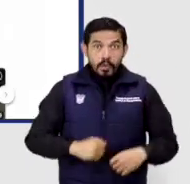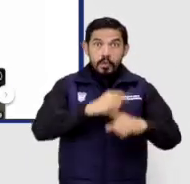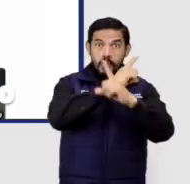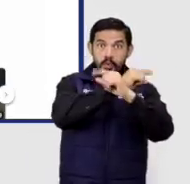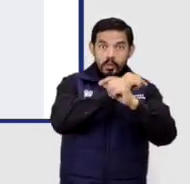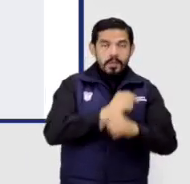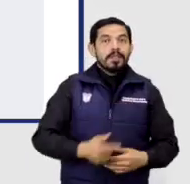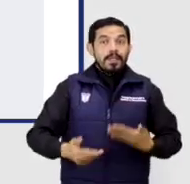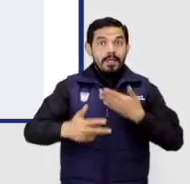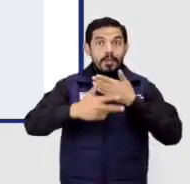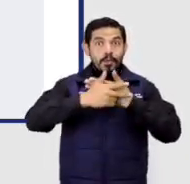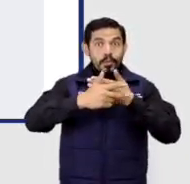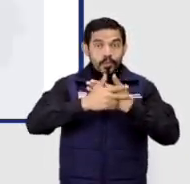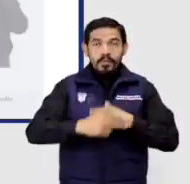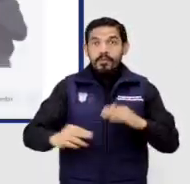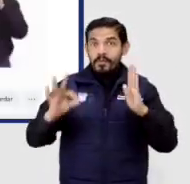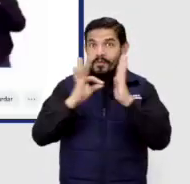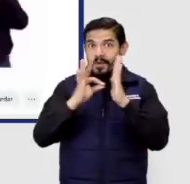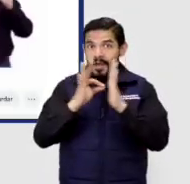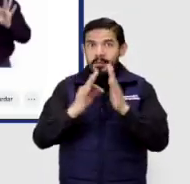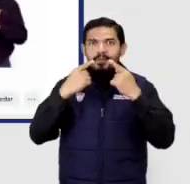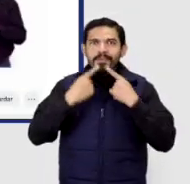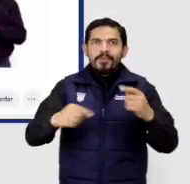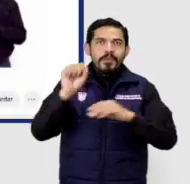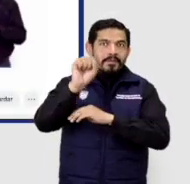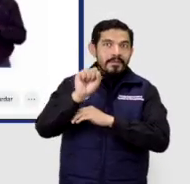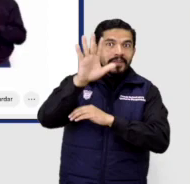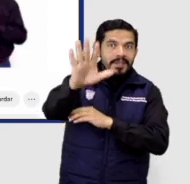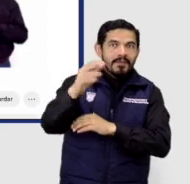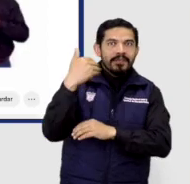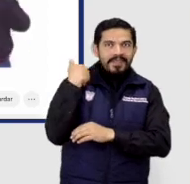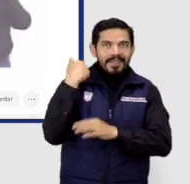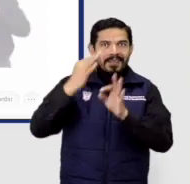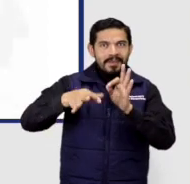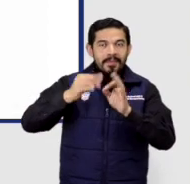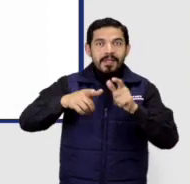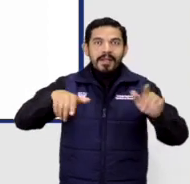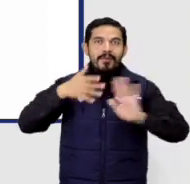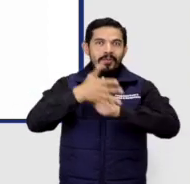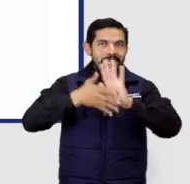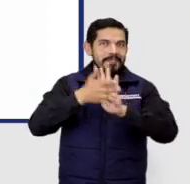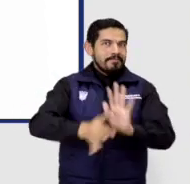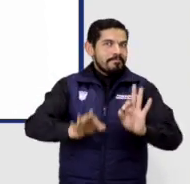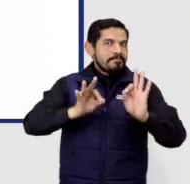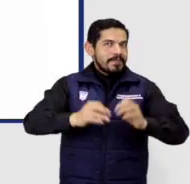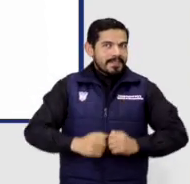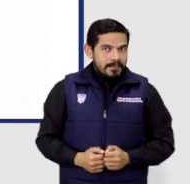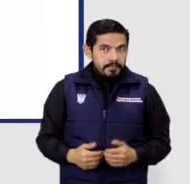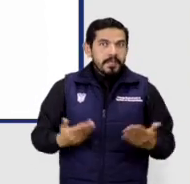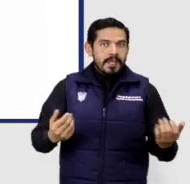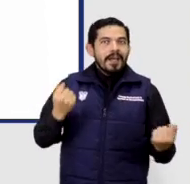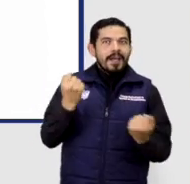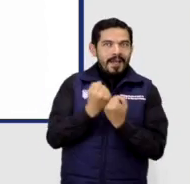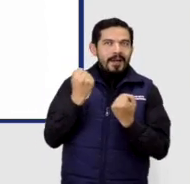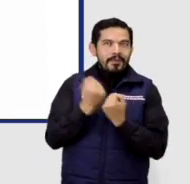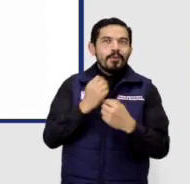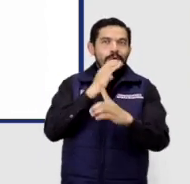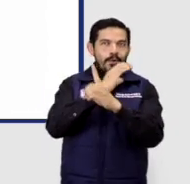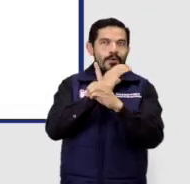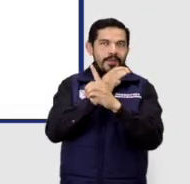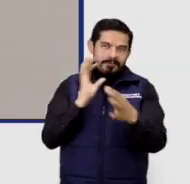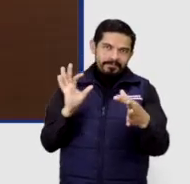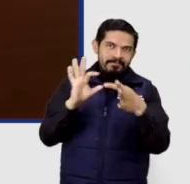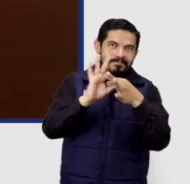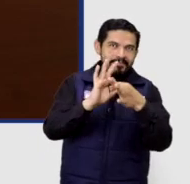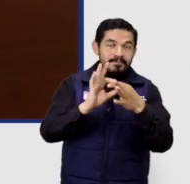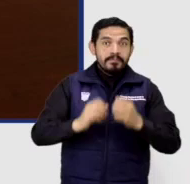Twitter, YouTube y Facebook, se difunden videos con interpretación en lenguaje de señas gracias al apoyo del CONADIS.